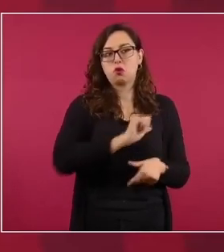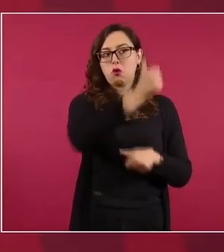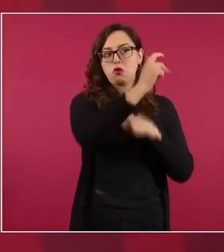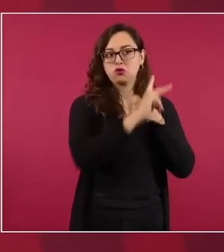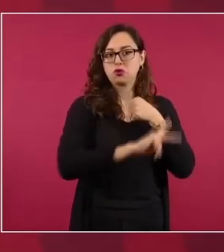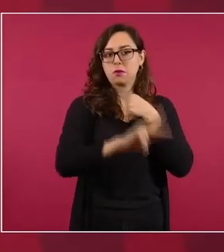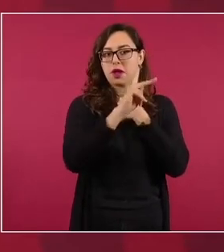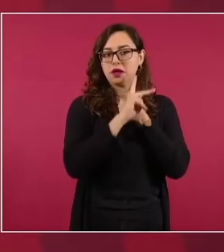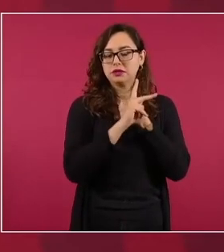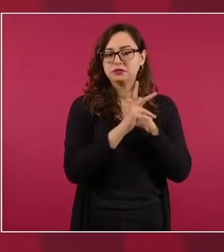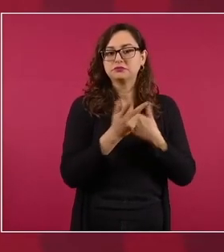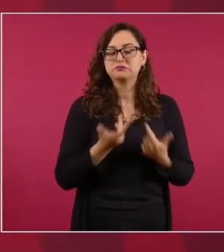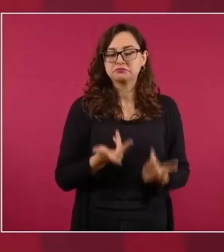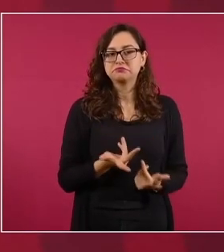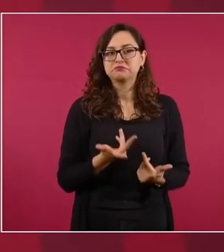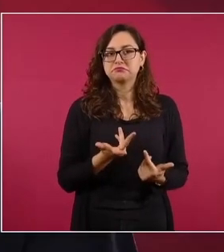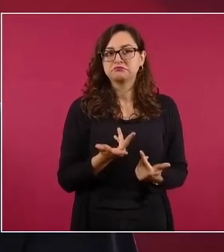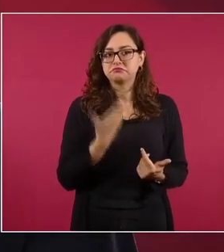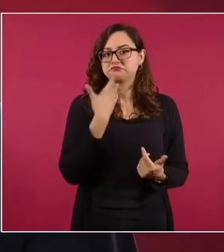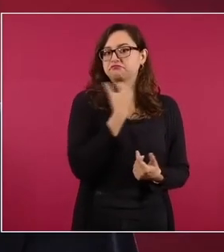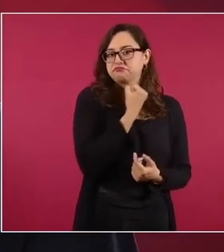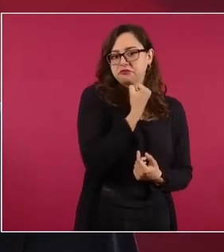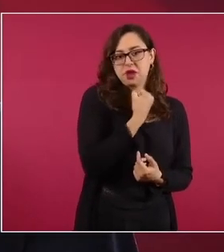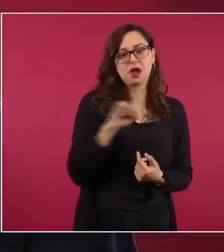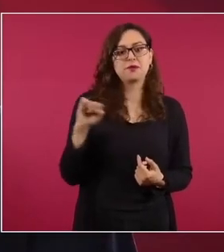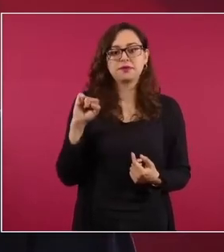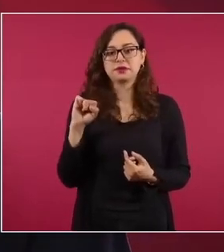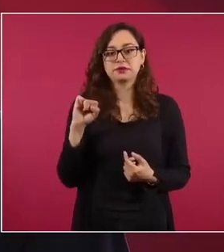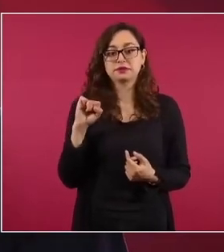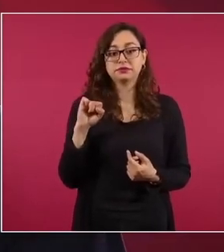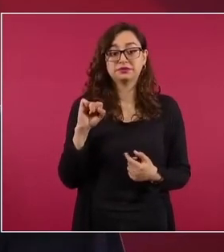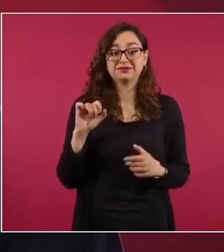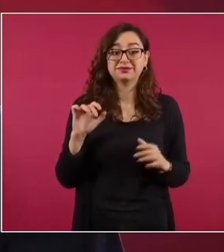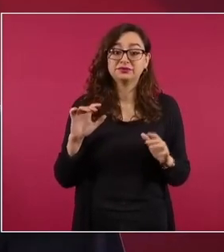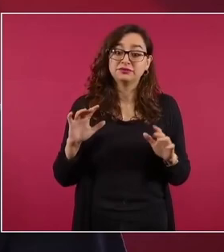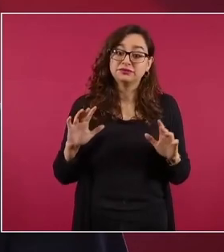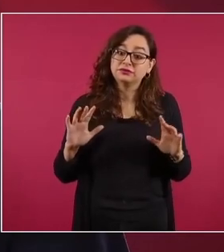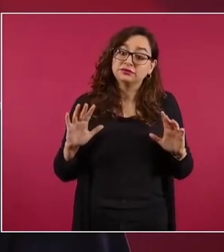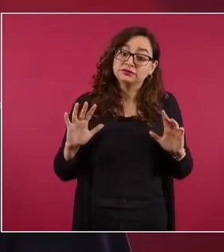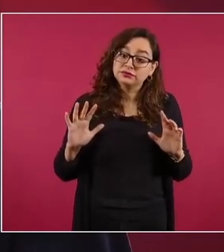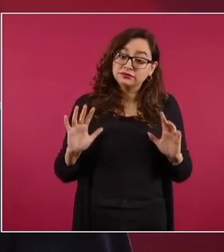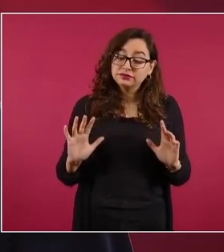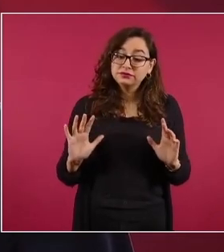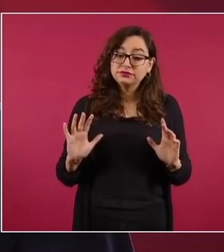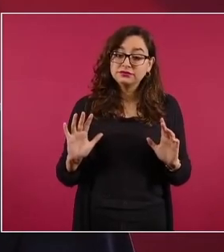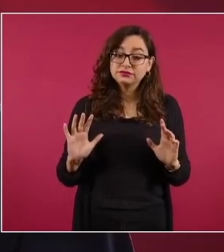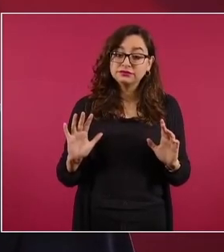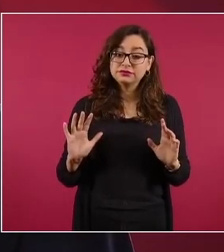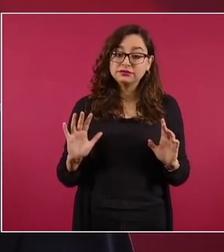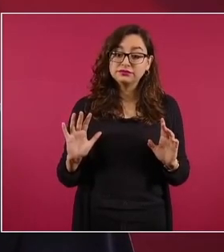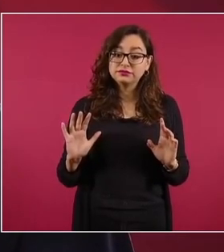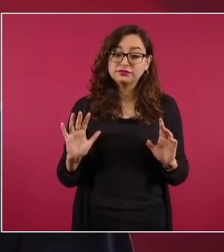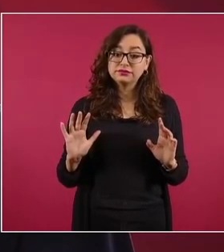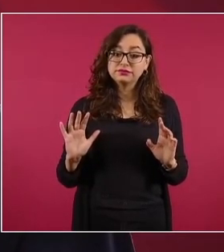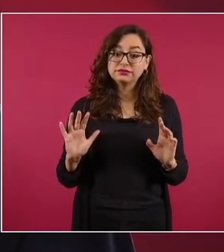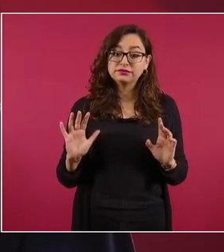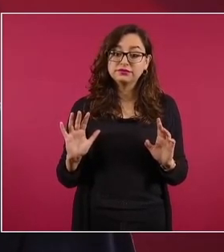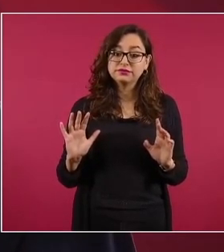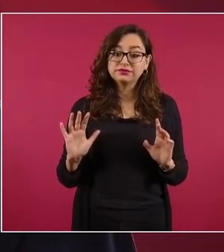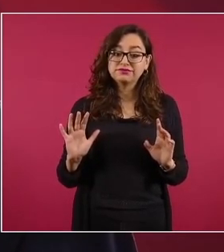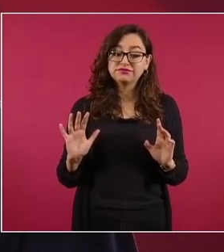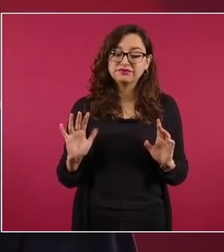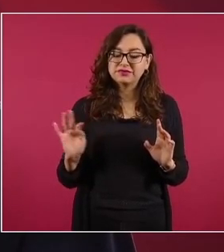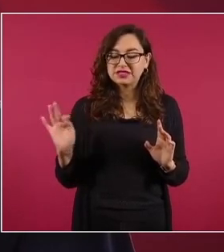al no ser que sea